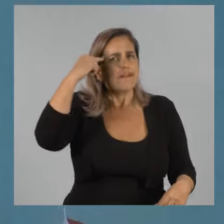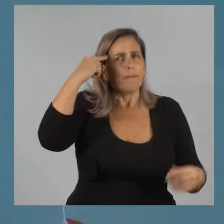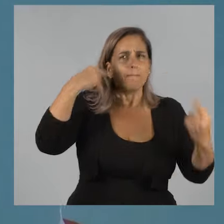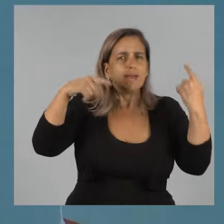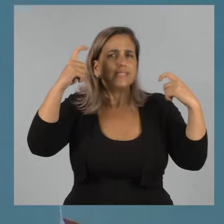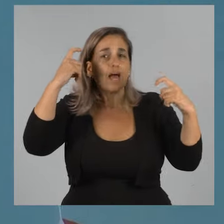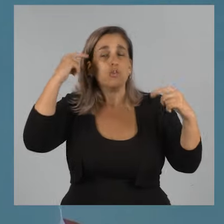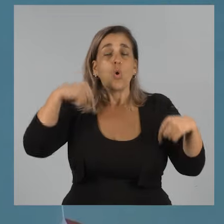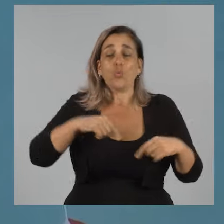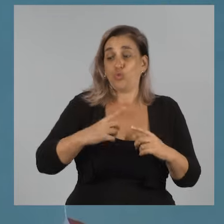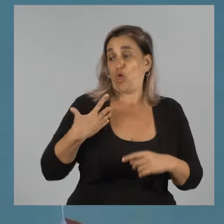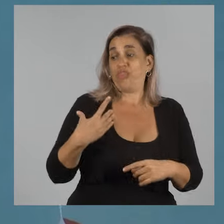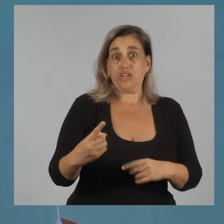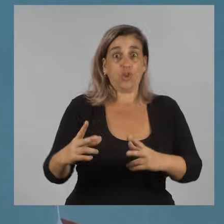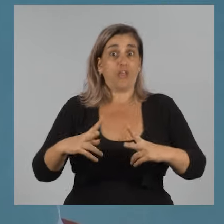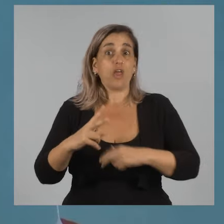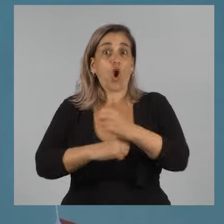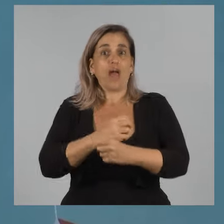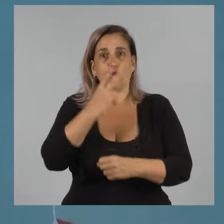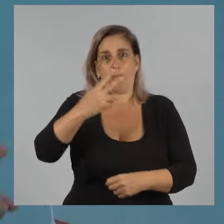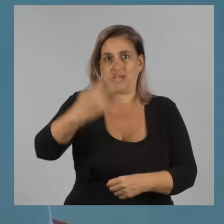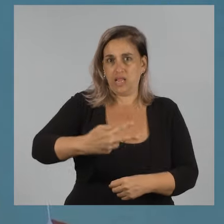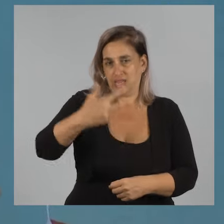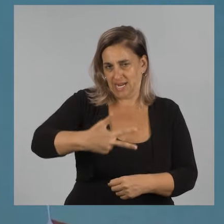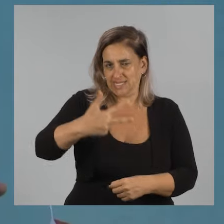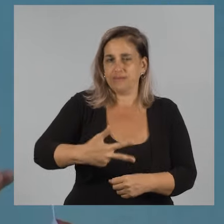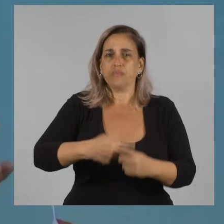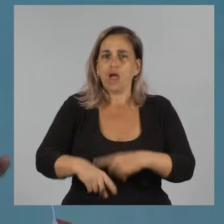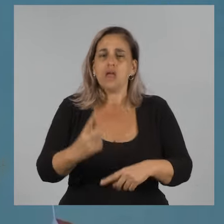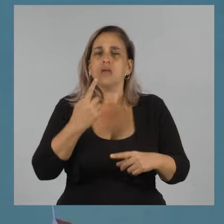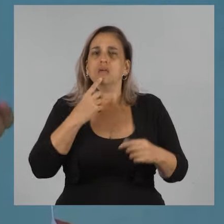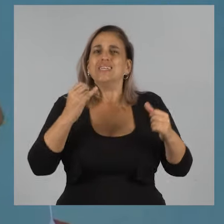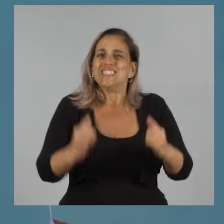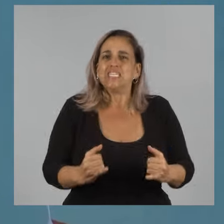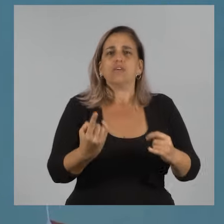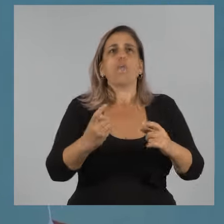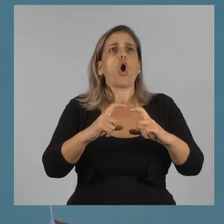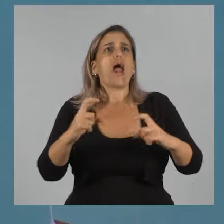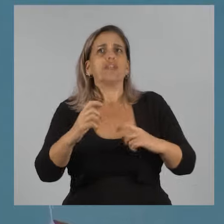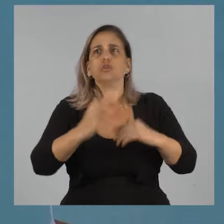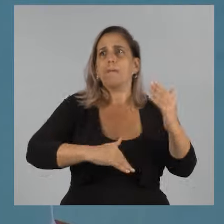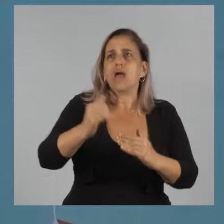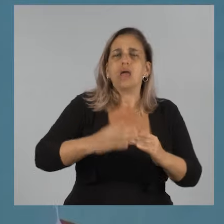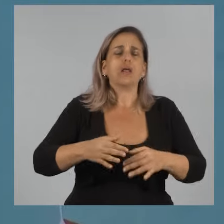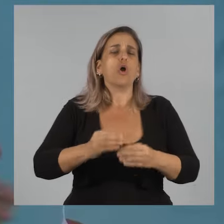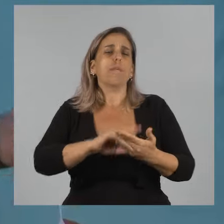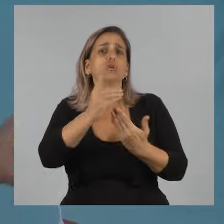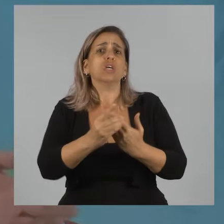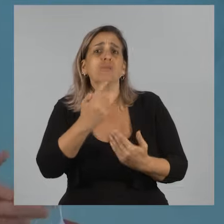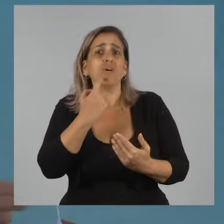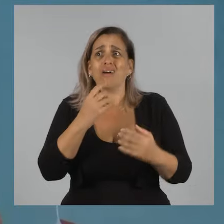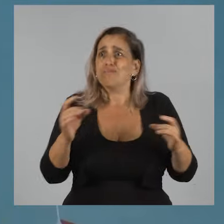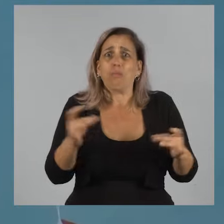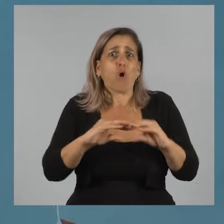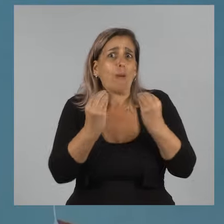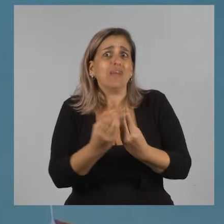Decía recién la directora, en el 2013 hay un hito importantísimo. Que por más que hubiera un ladrillo, mezcla, varilla y proyecto, no había